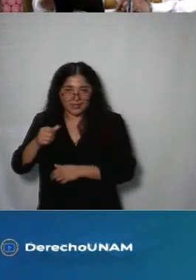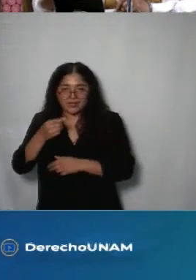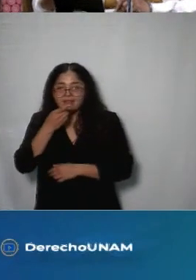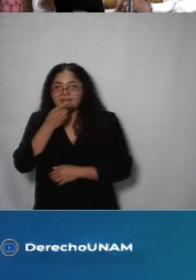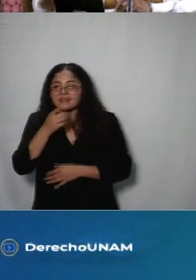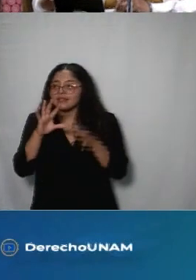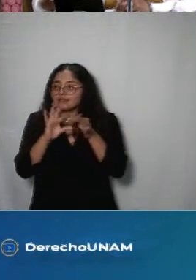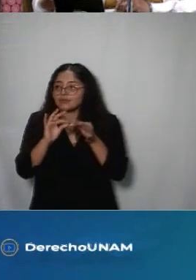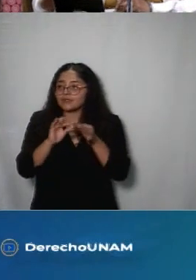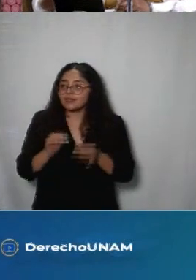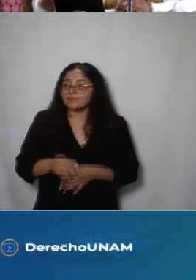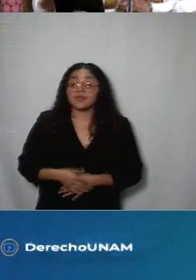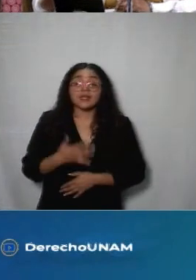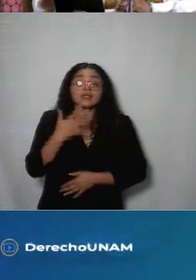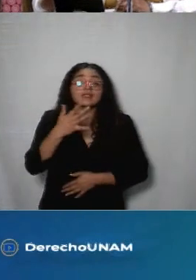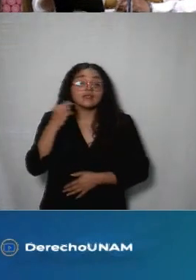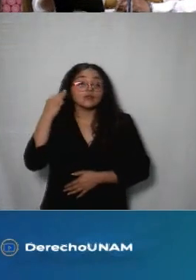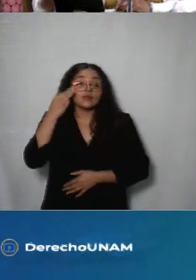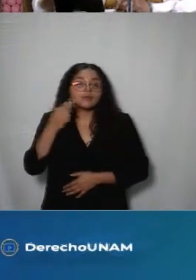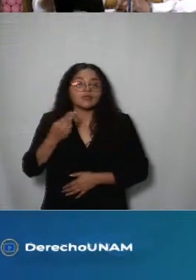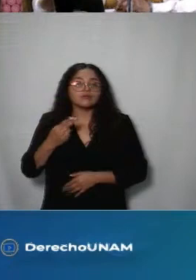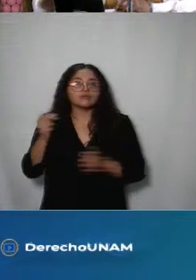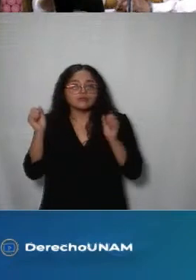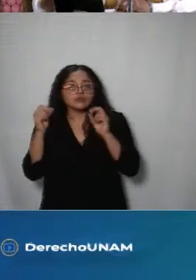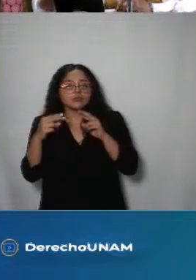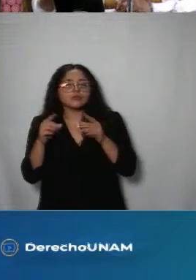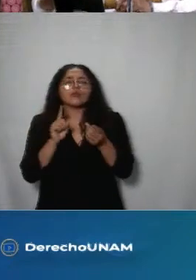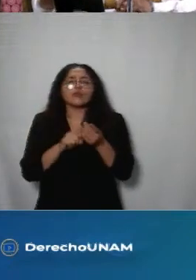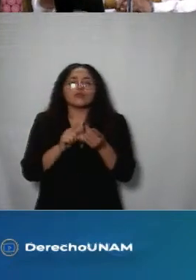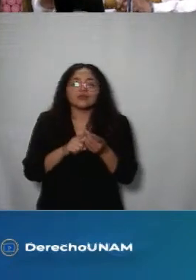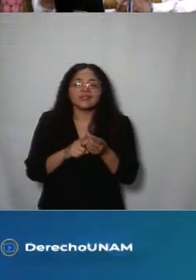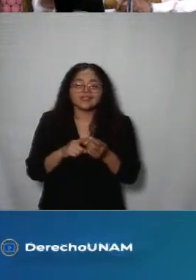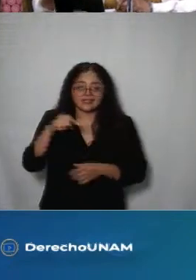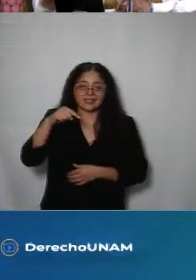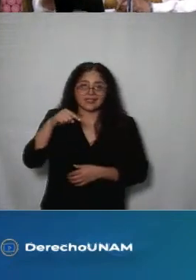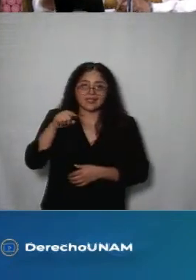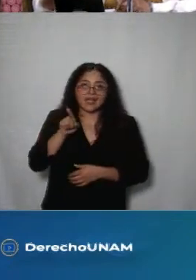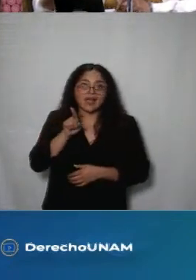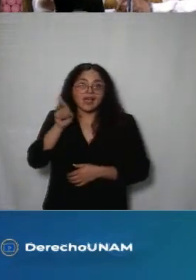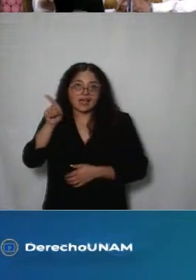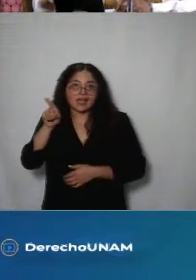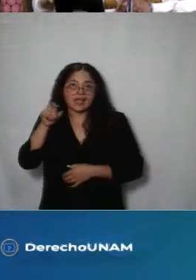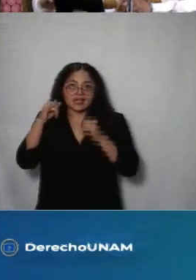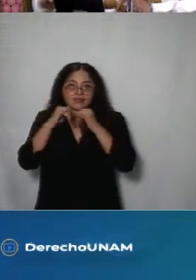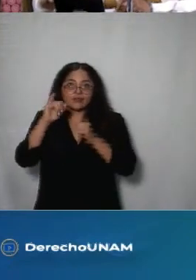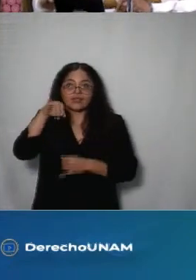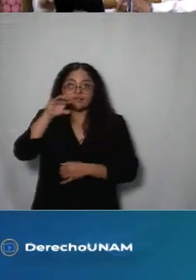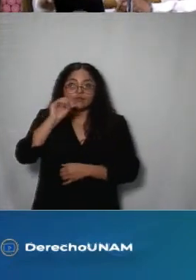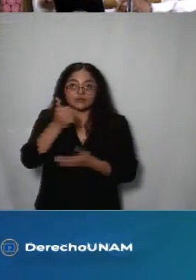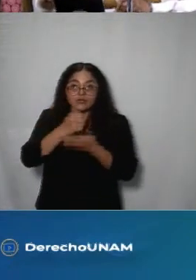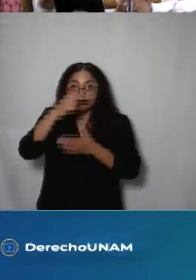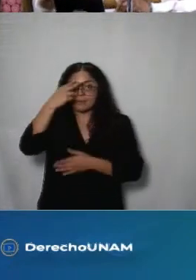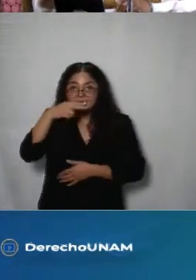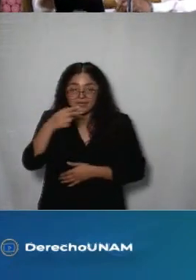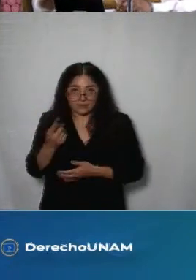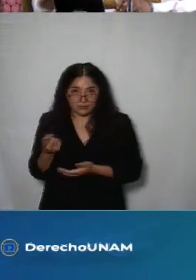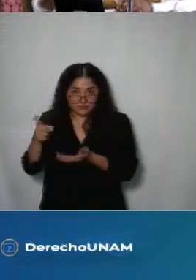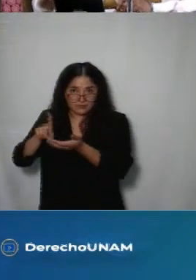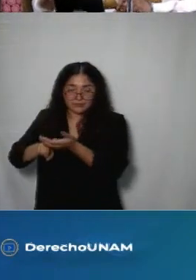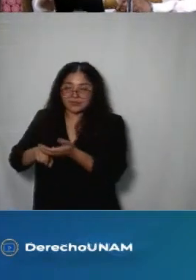Enríquez el 5 de marzo nos vemos en las instalaciones del INFO en la Ciudad de México en concreto